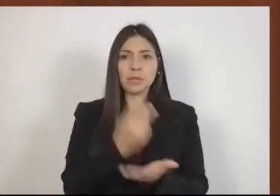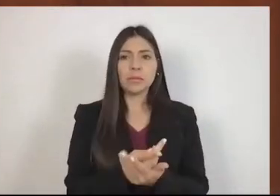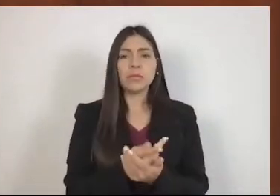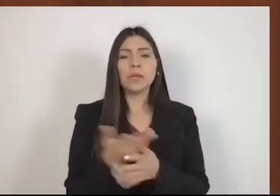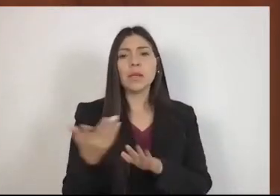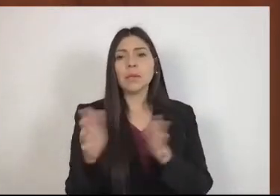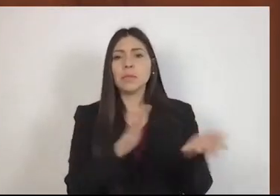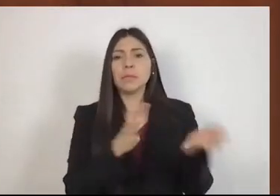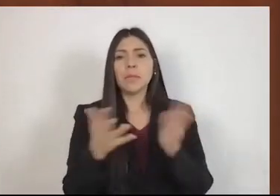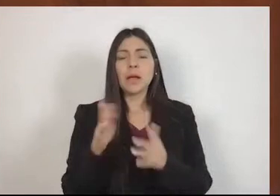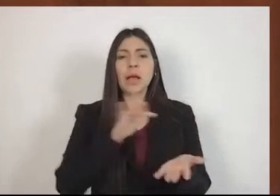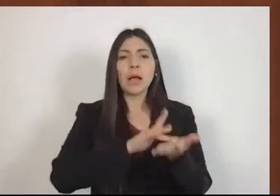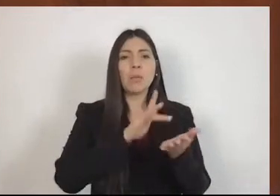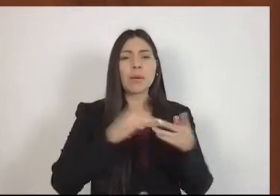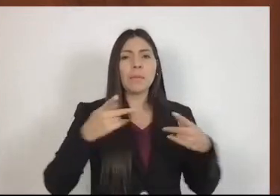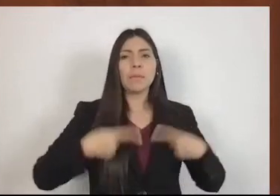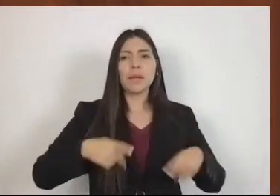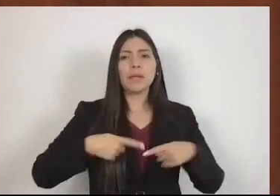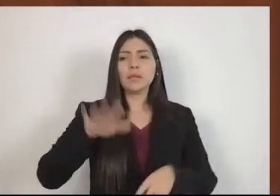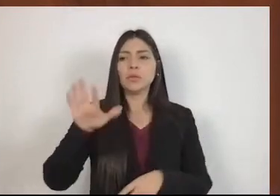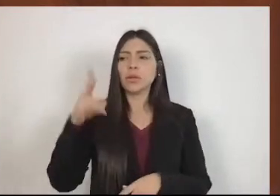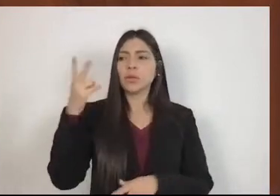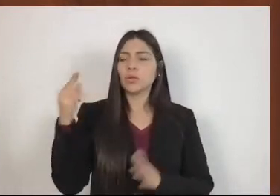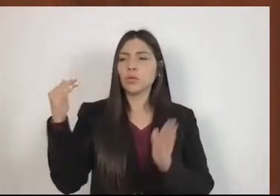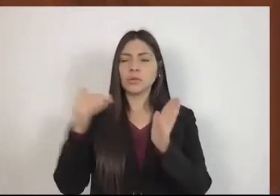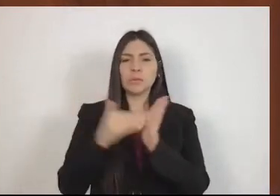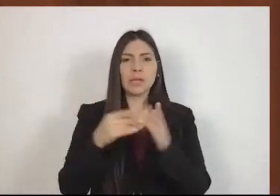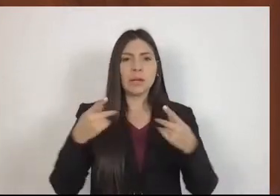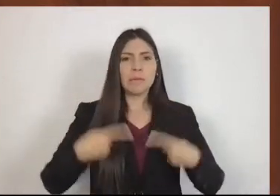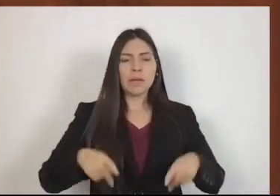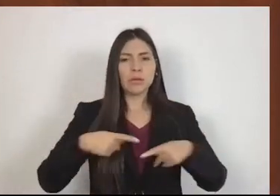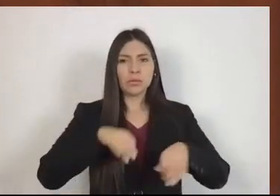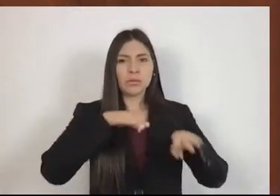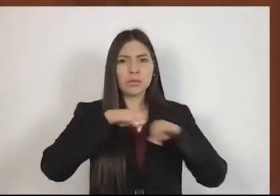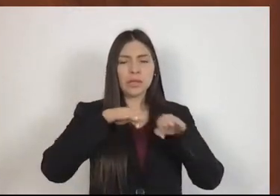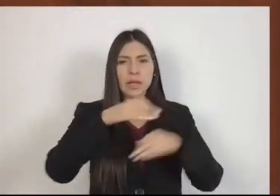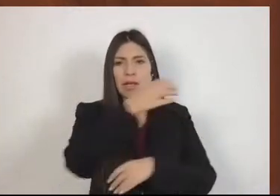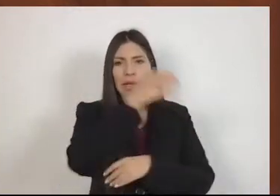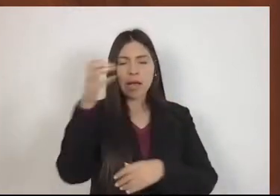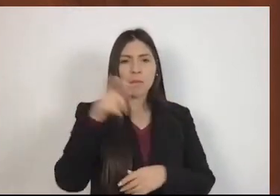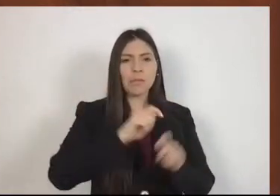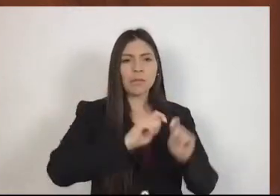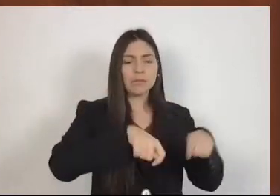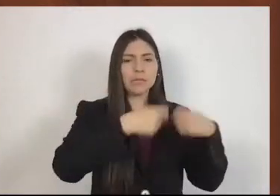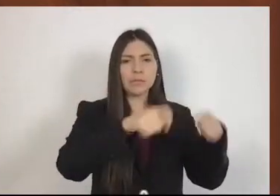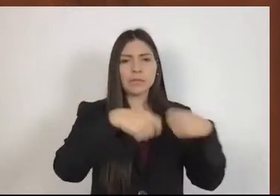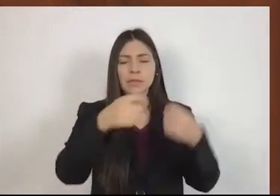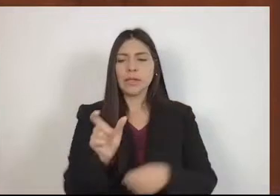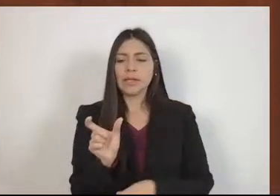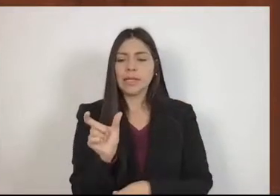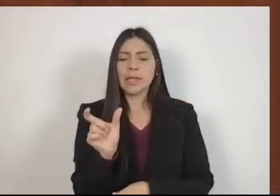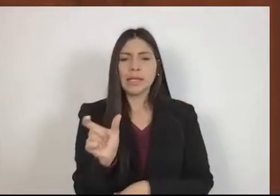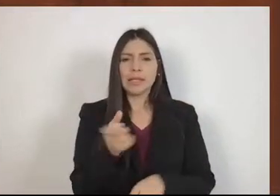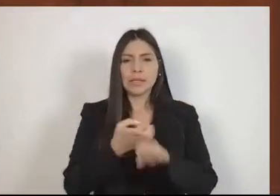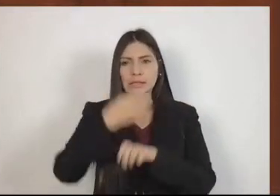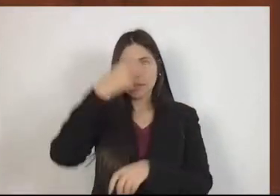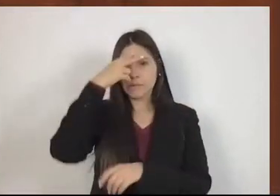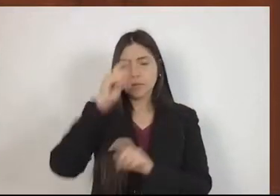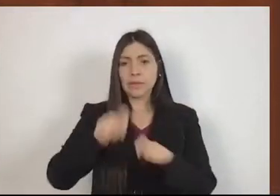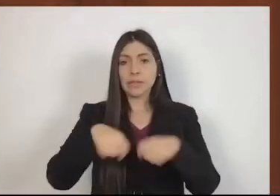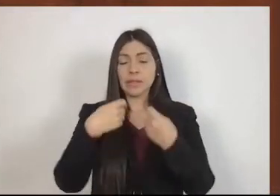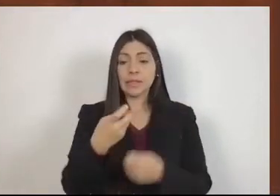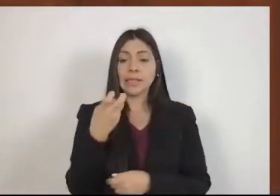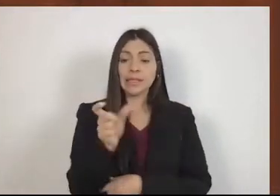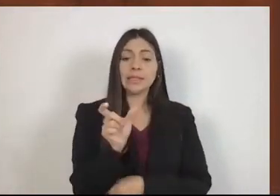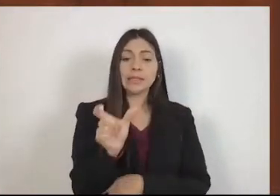productores mediante la entrega de la tarjeta para el campo mexiquense, con la que se disponen recursos para la adquisición de